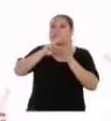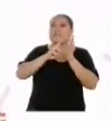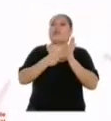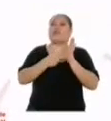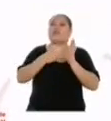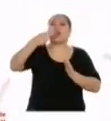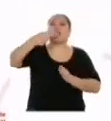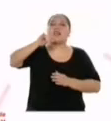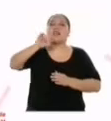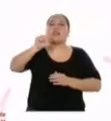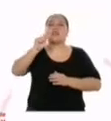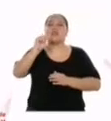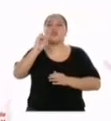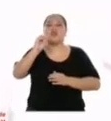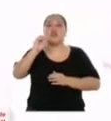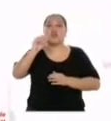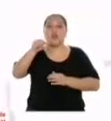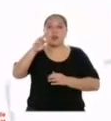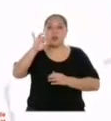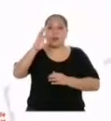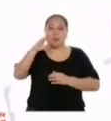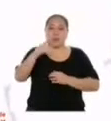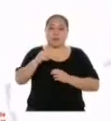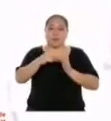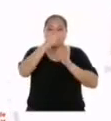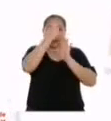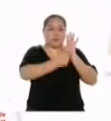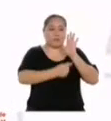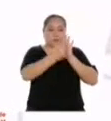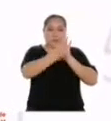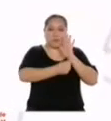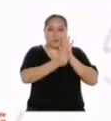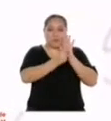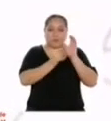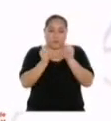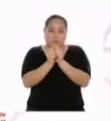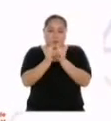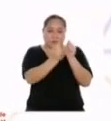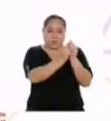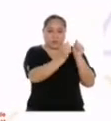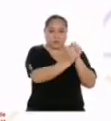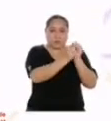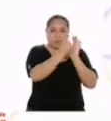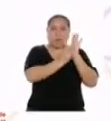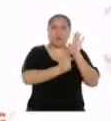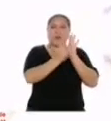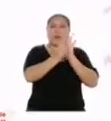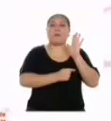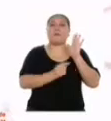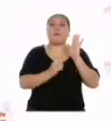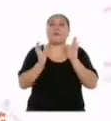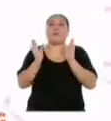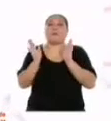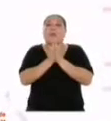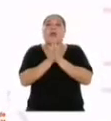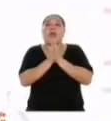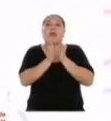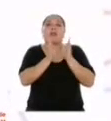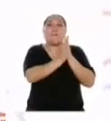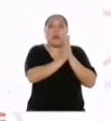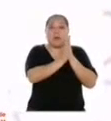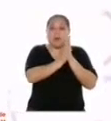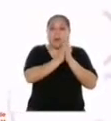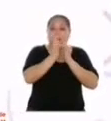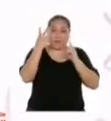Es una gráfica de distribución de un conjunto de datos. Es un tipo especial de gráfica de barras, en la cual una barra va pegada a la otra,